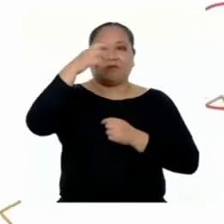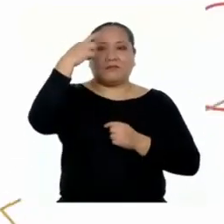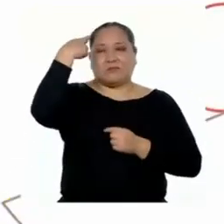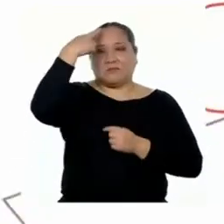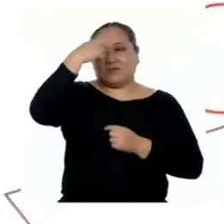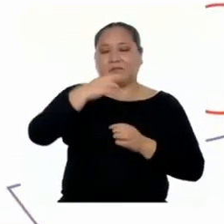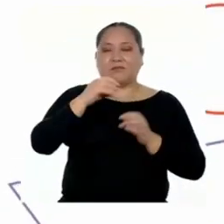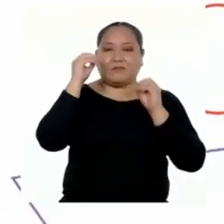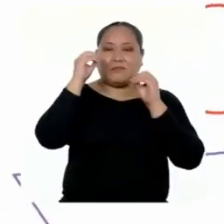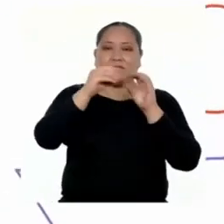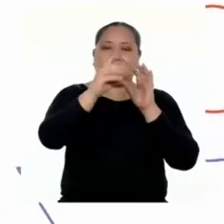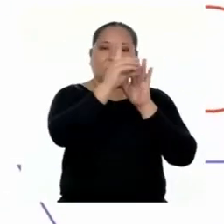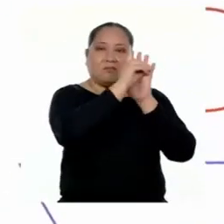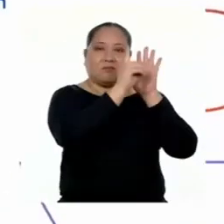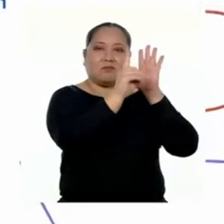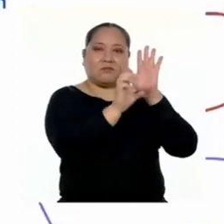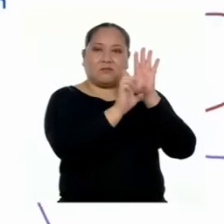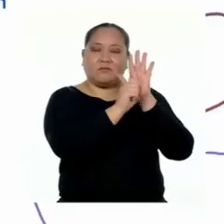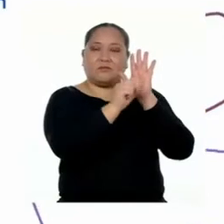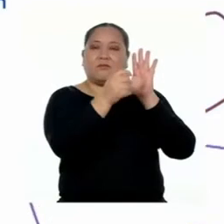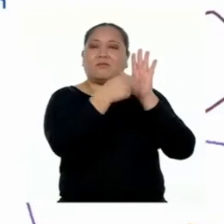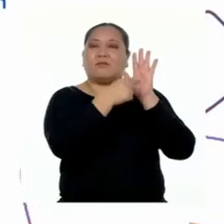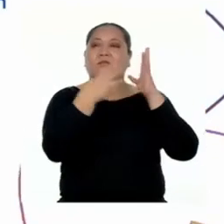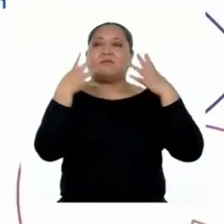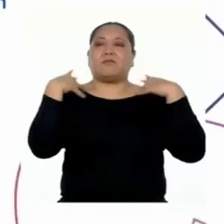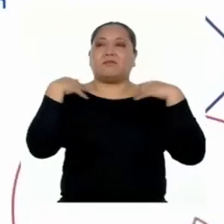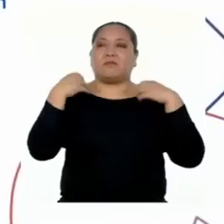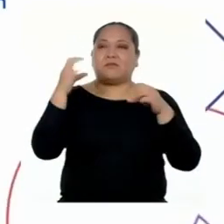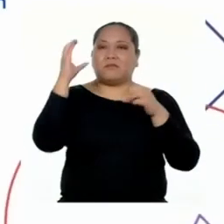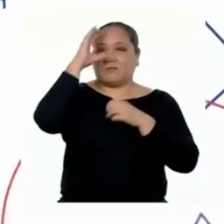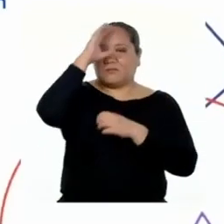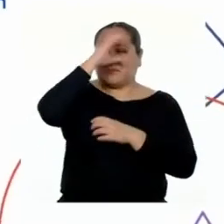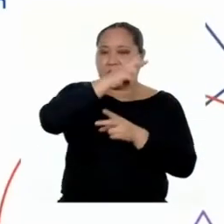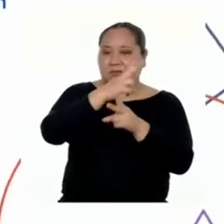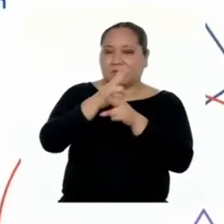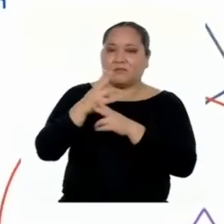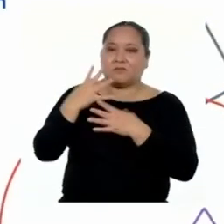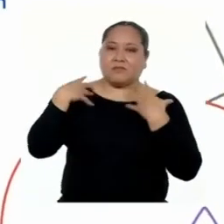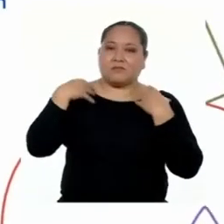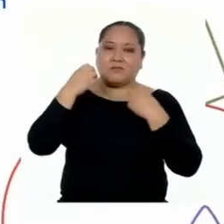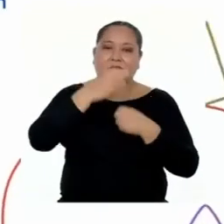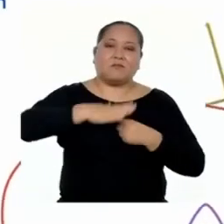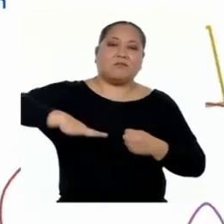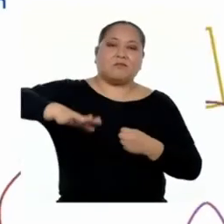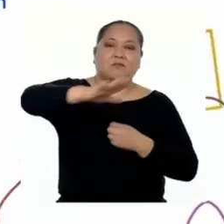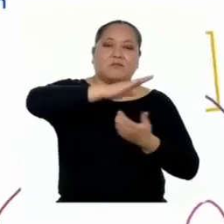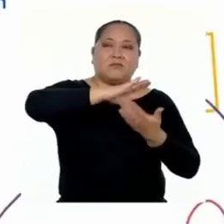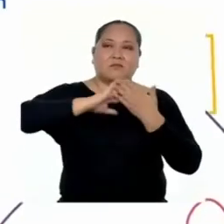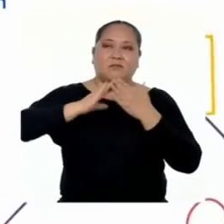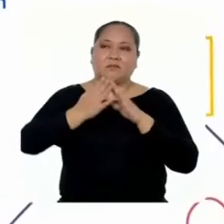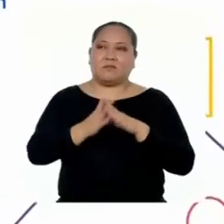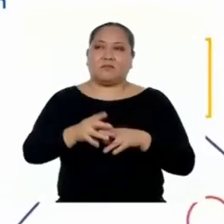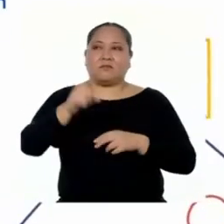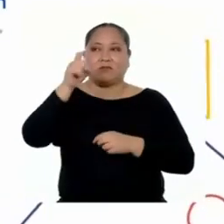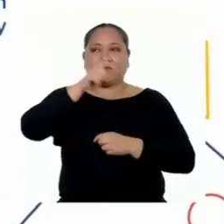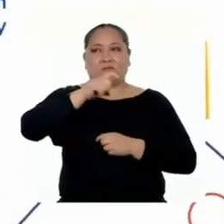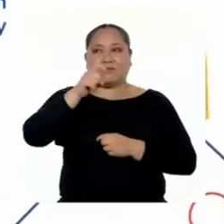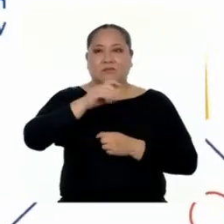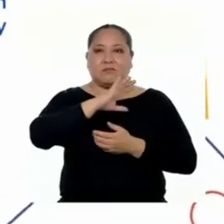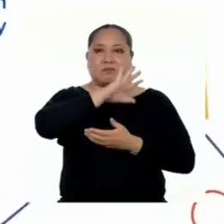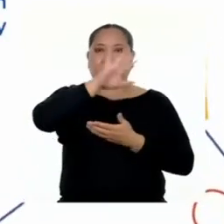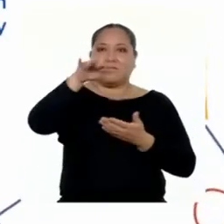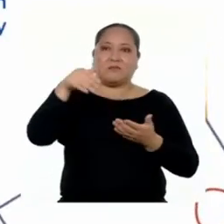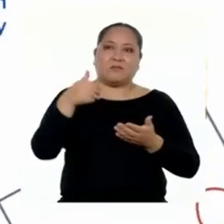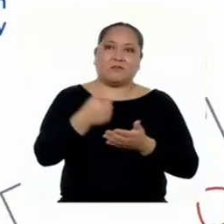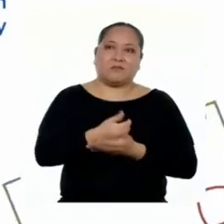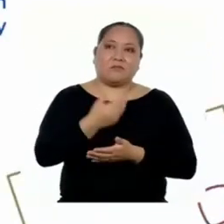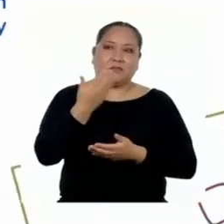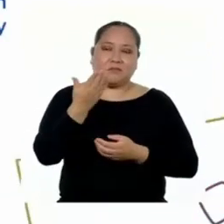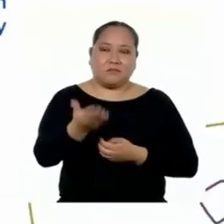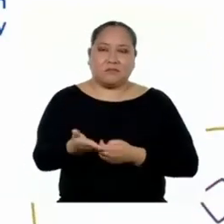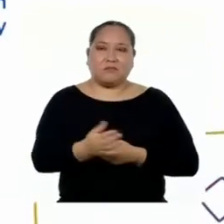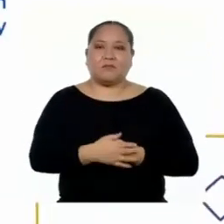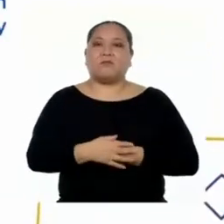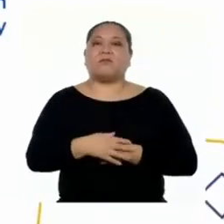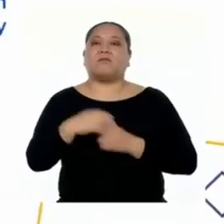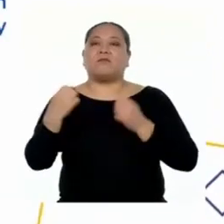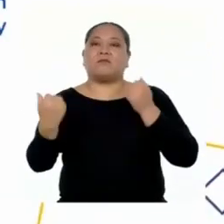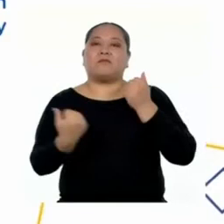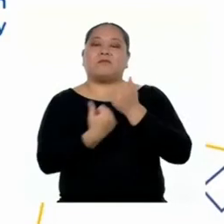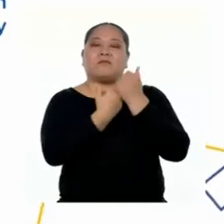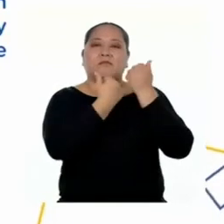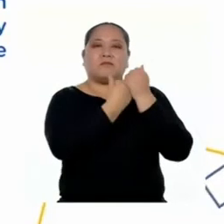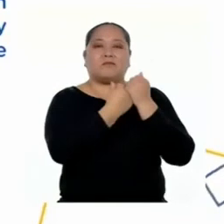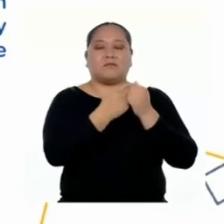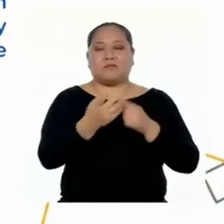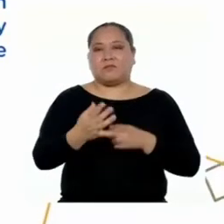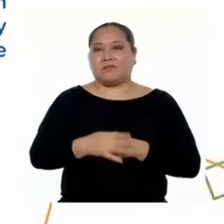por eso que decreta medidas sanitarias que buscan cuidar la salud de toda la población. Será necesario que todas y todos sumemos